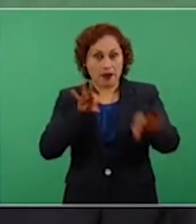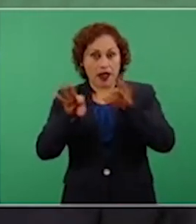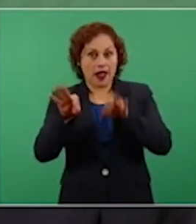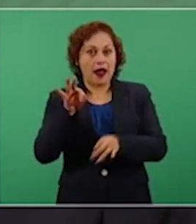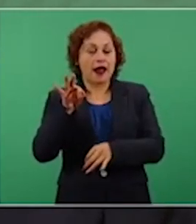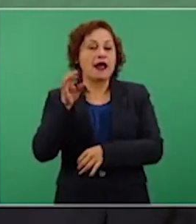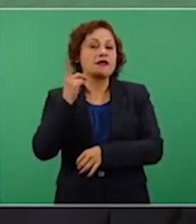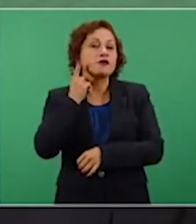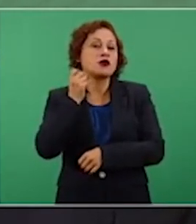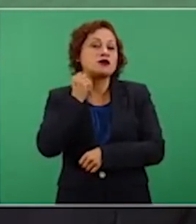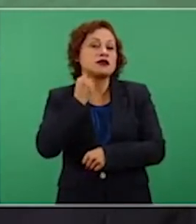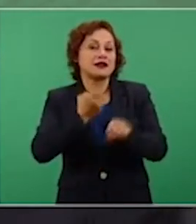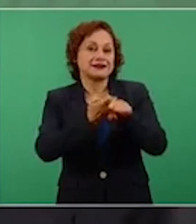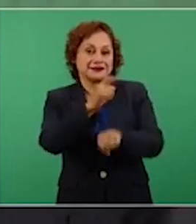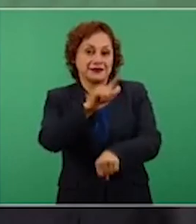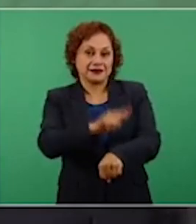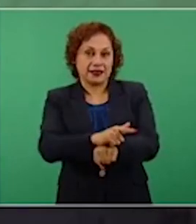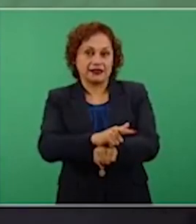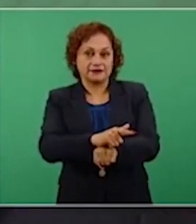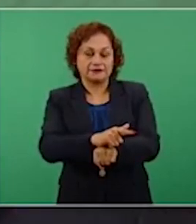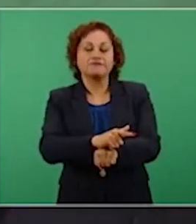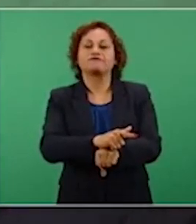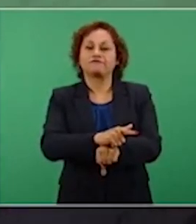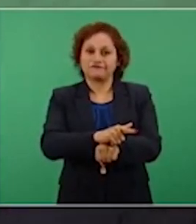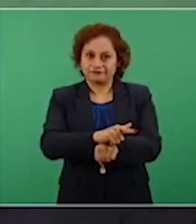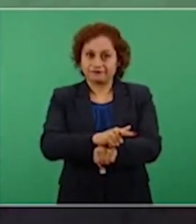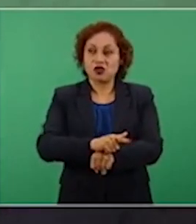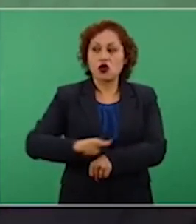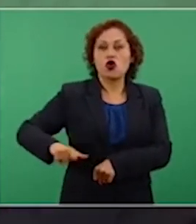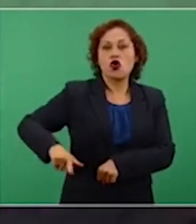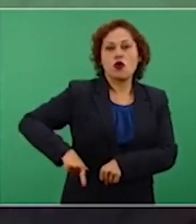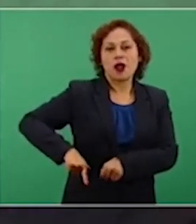se metieron los gobiernos. Entonces,